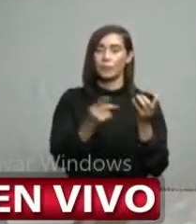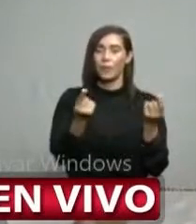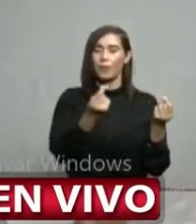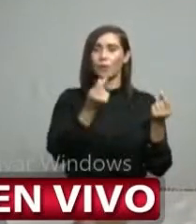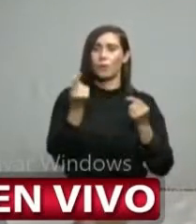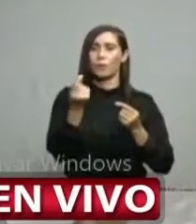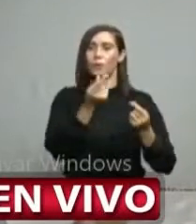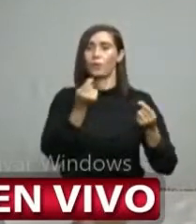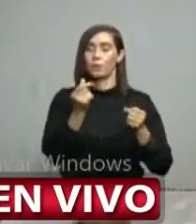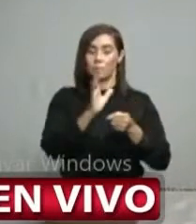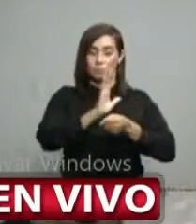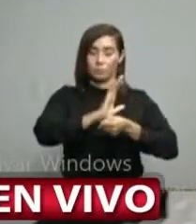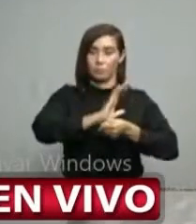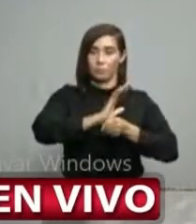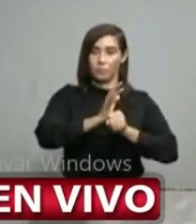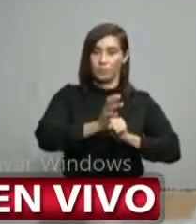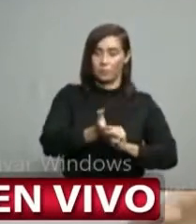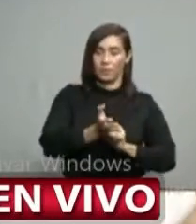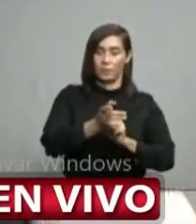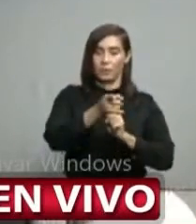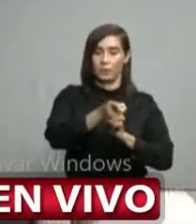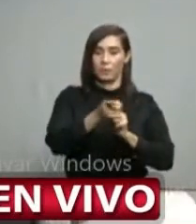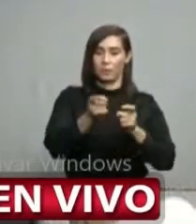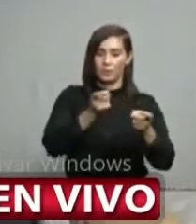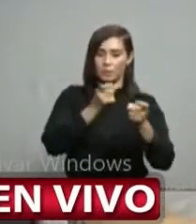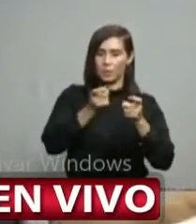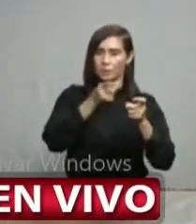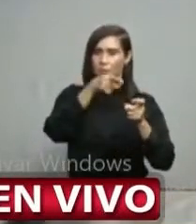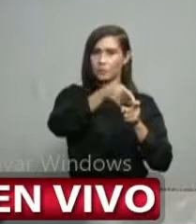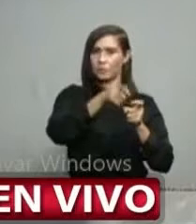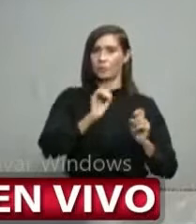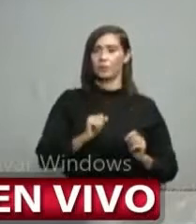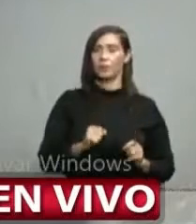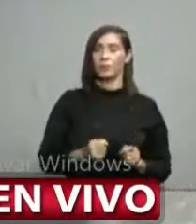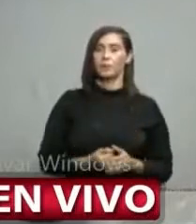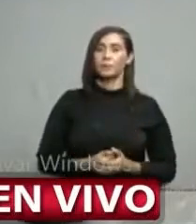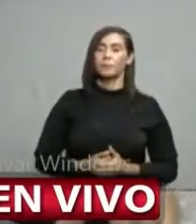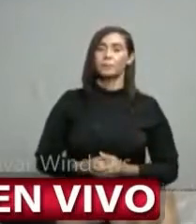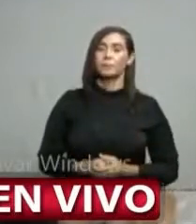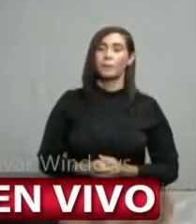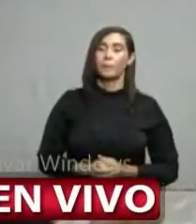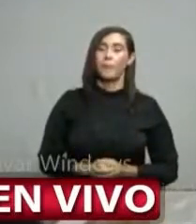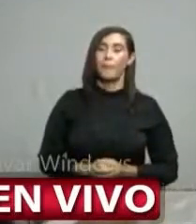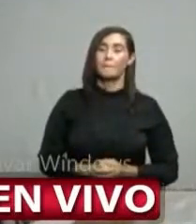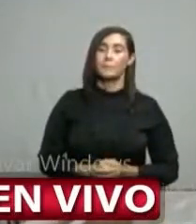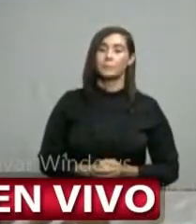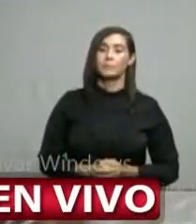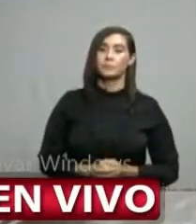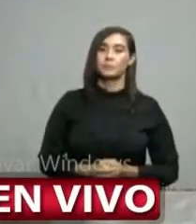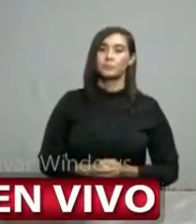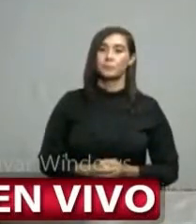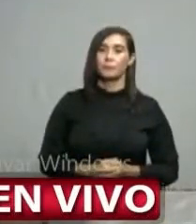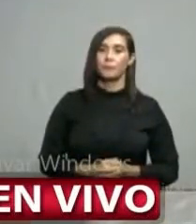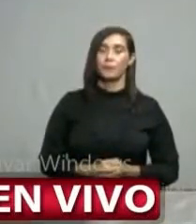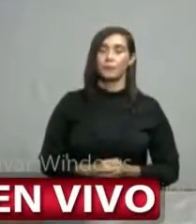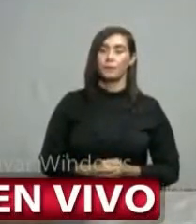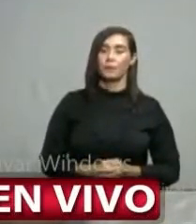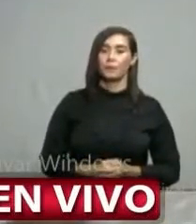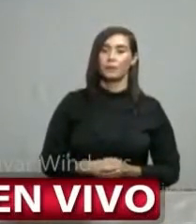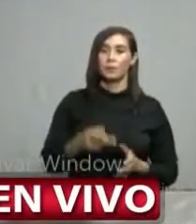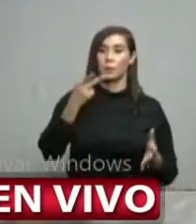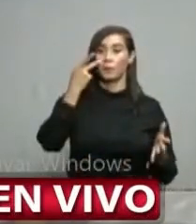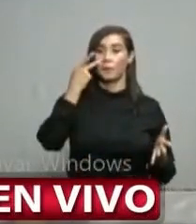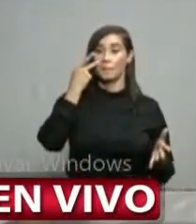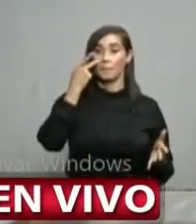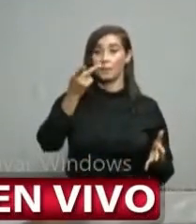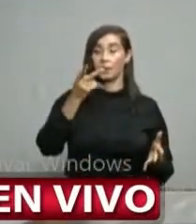vamos teniendo en este ciclo a que estamos aludiendo, siguiendo la misma lógica de la